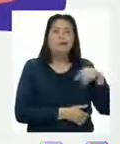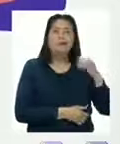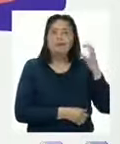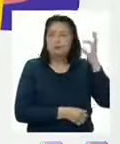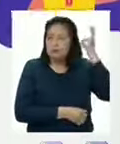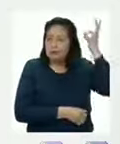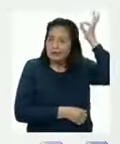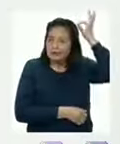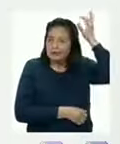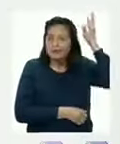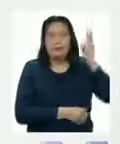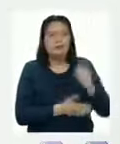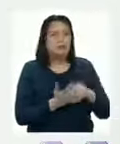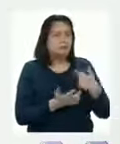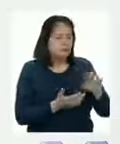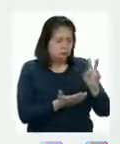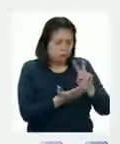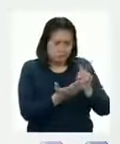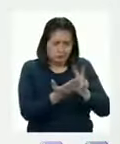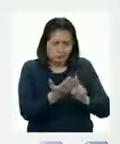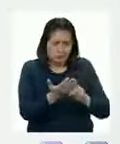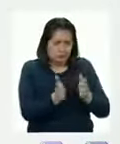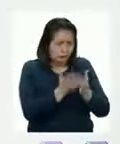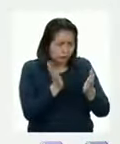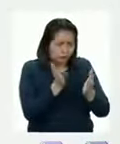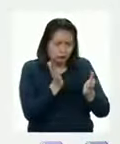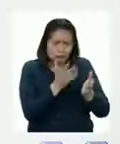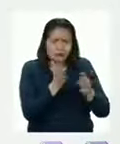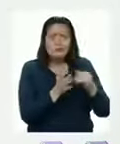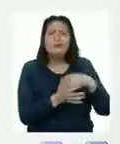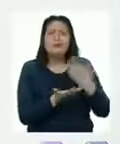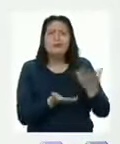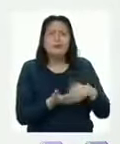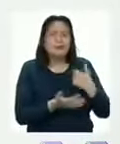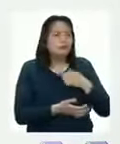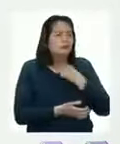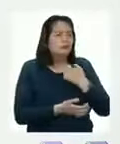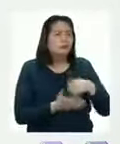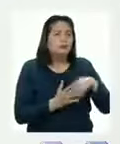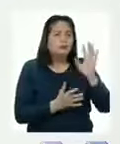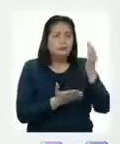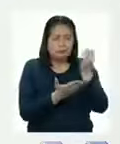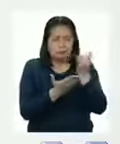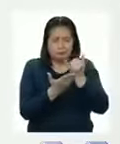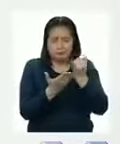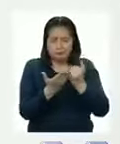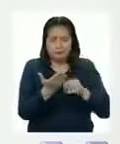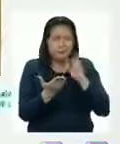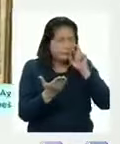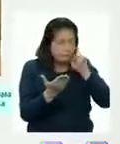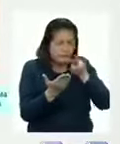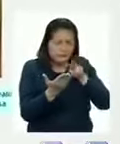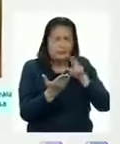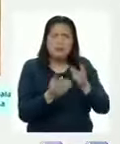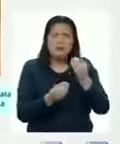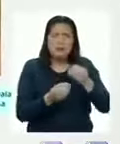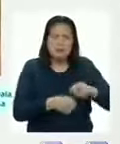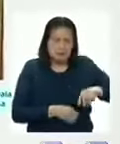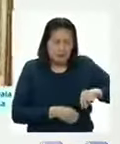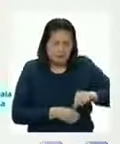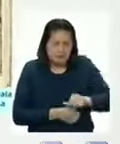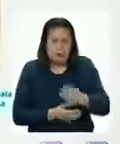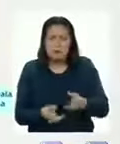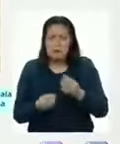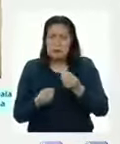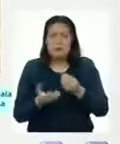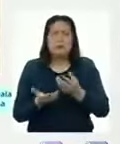de los incas Leía todo lo que podía sobre ellos Y sobre todo le encantaban esos dibujos en que se veía cómo se sembraba